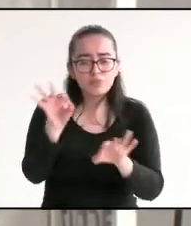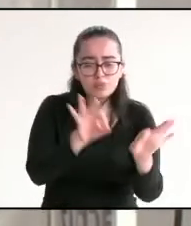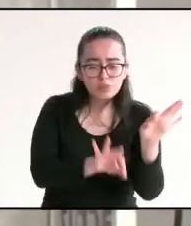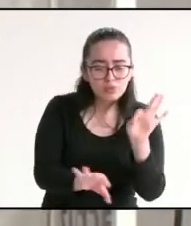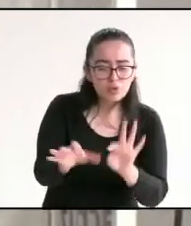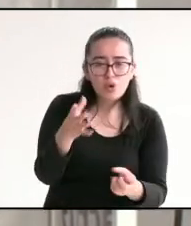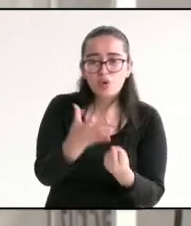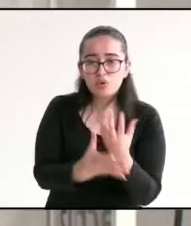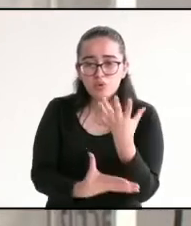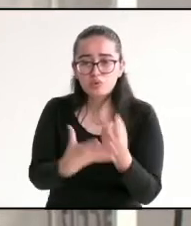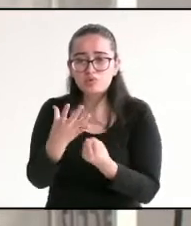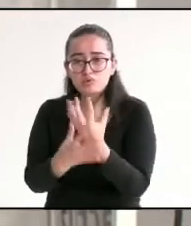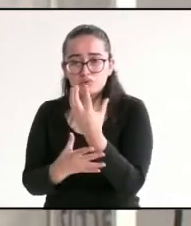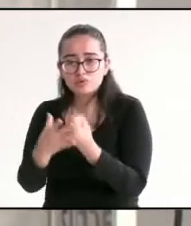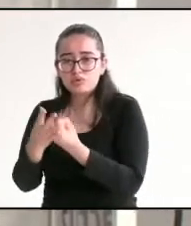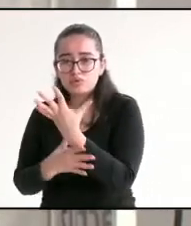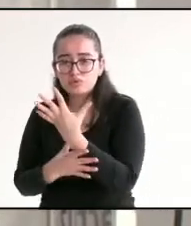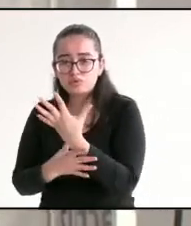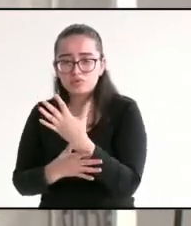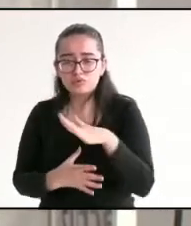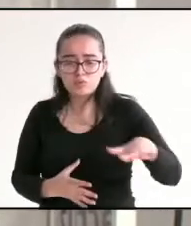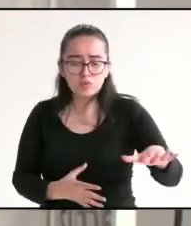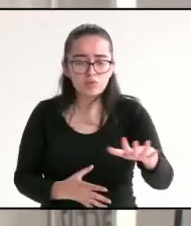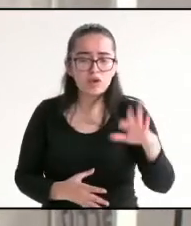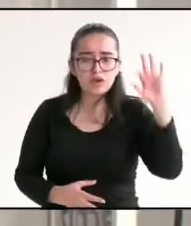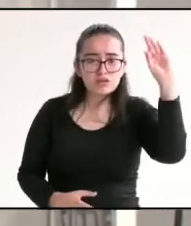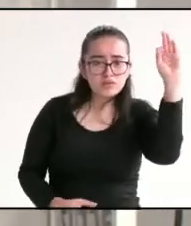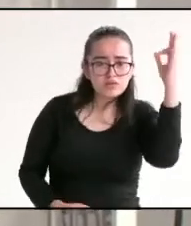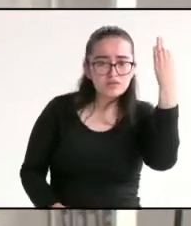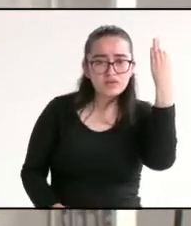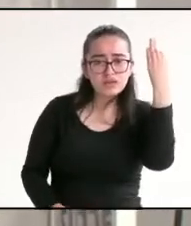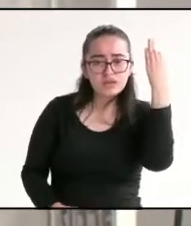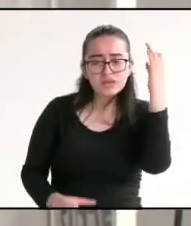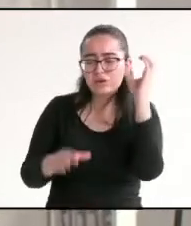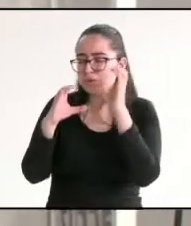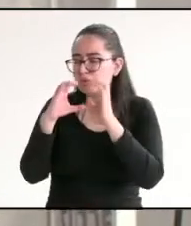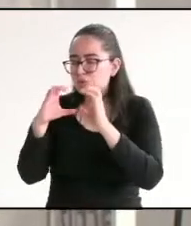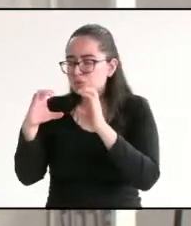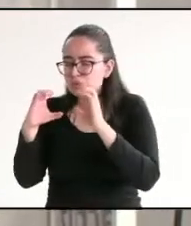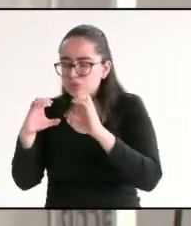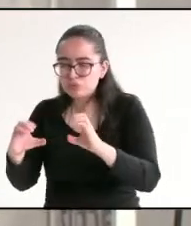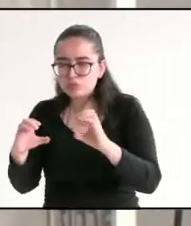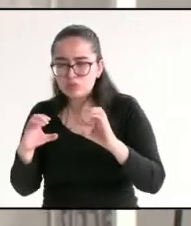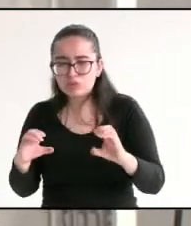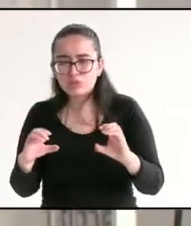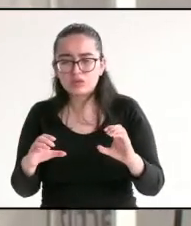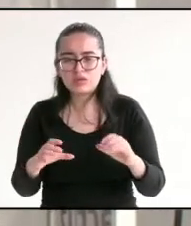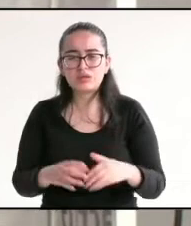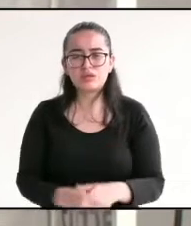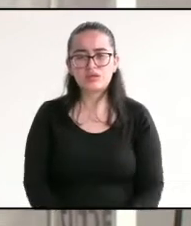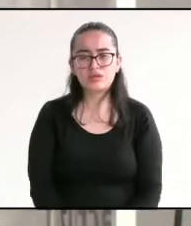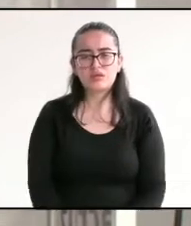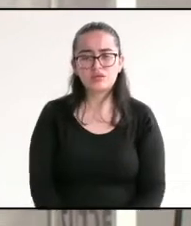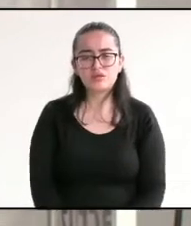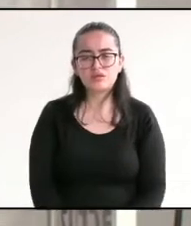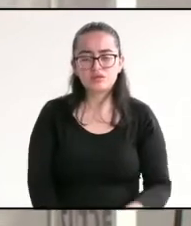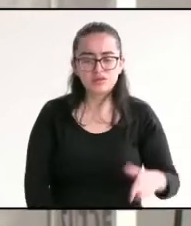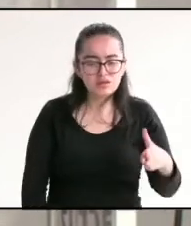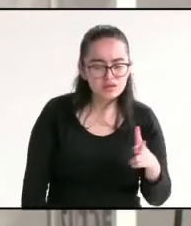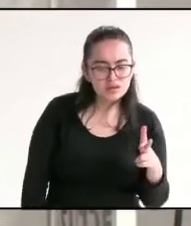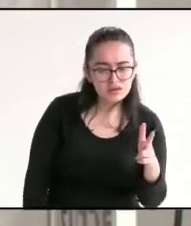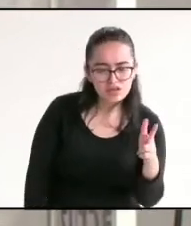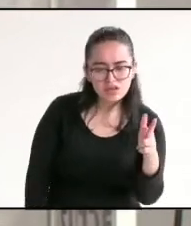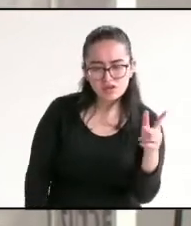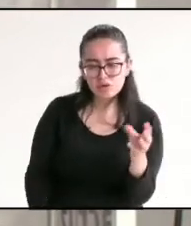esas áreas federales para proteger los mantos acuíferos. para proteger nuestros ríos, nuestros